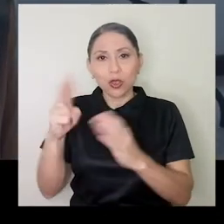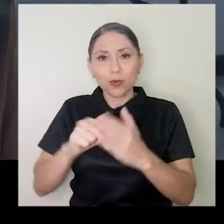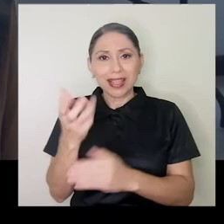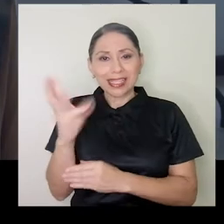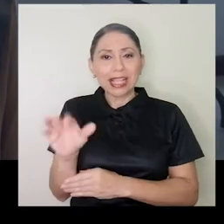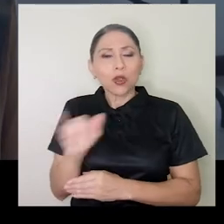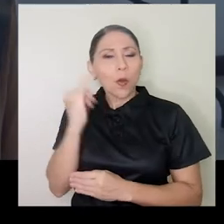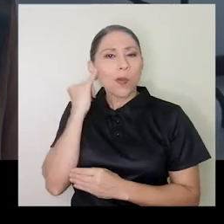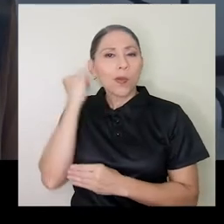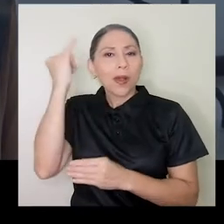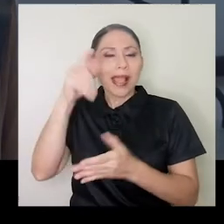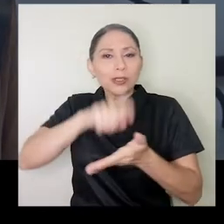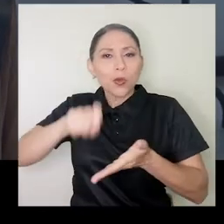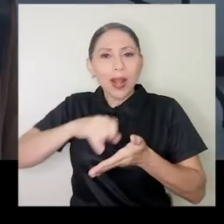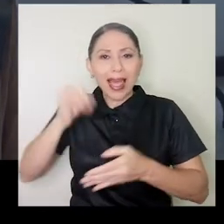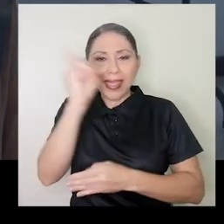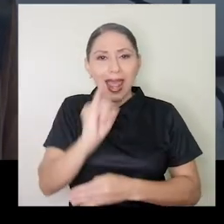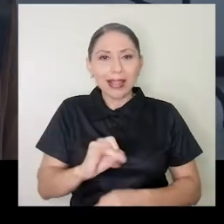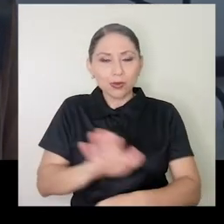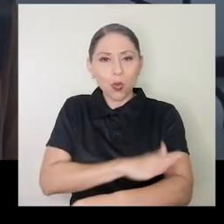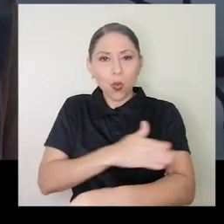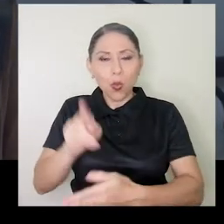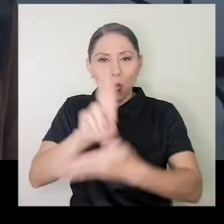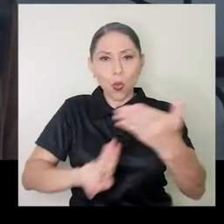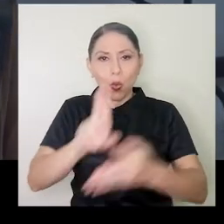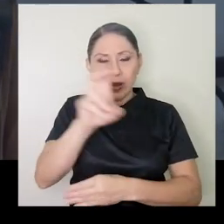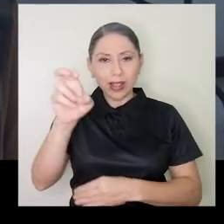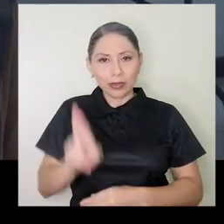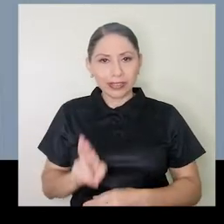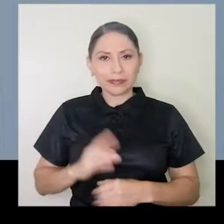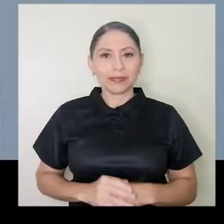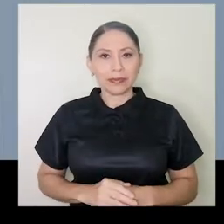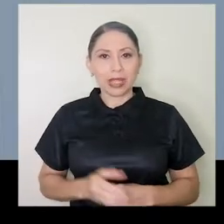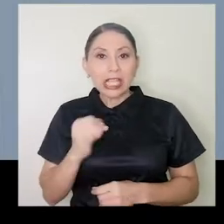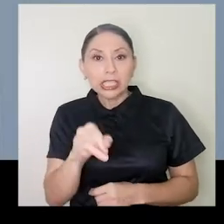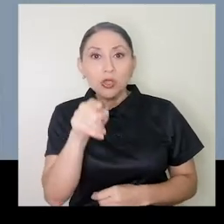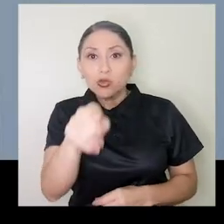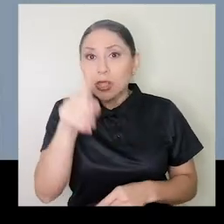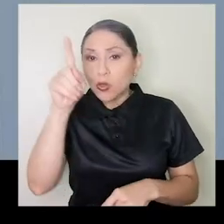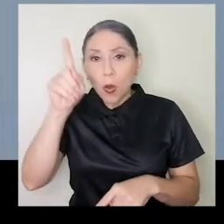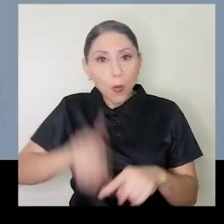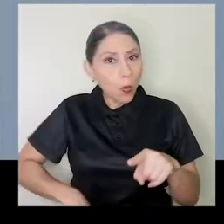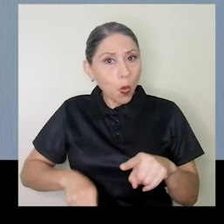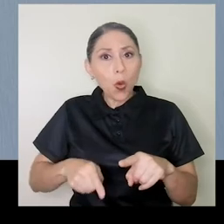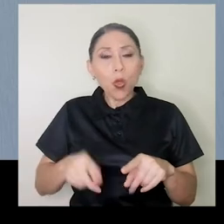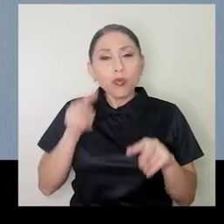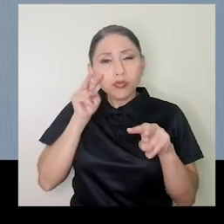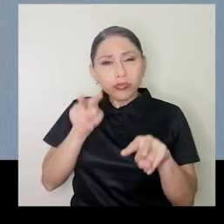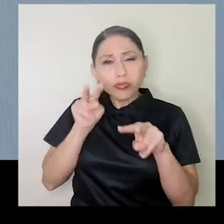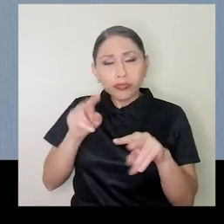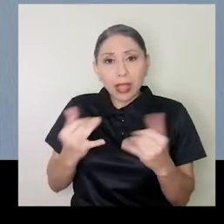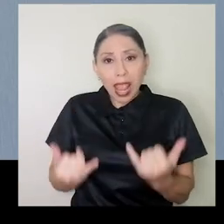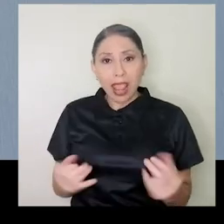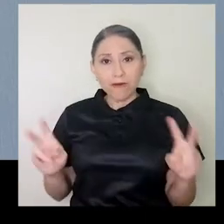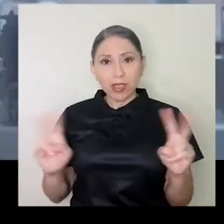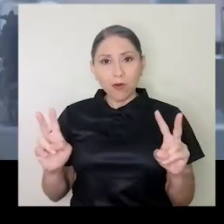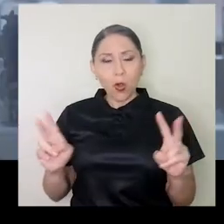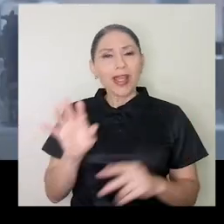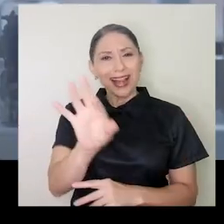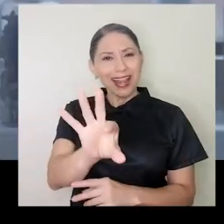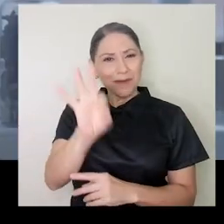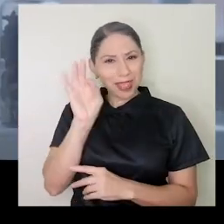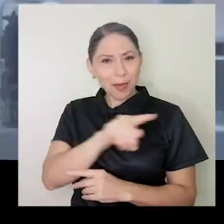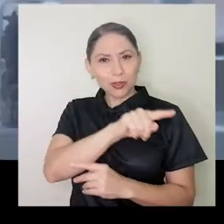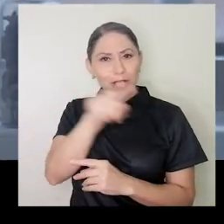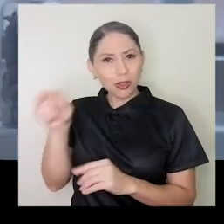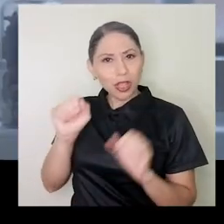iniciativa de la Escuela de Artes Musicales de la Universidad de Costa Rica. Si usted no pudo seguir las transmisiones en vivo, le